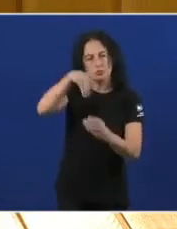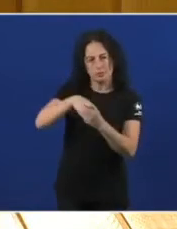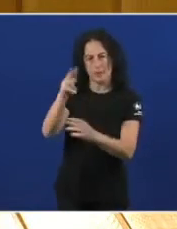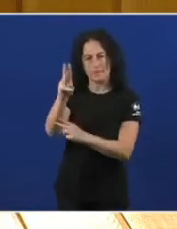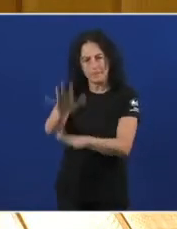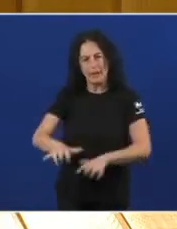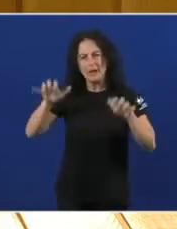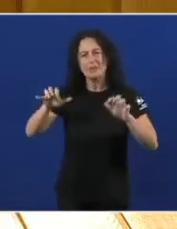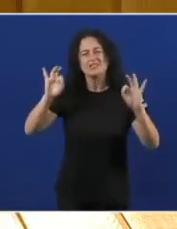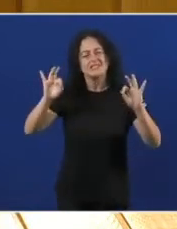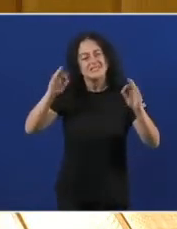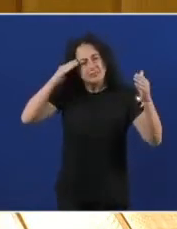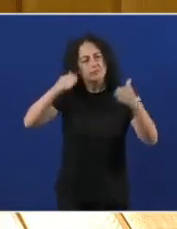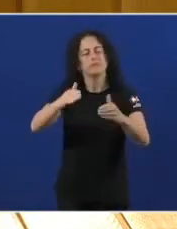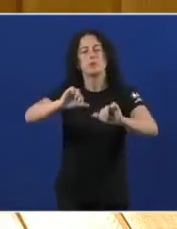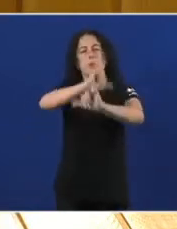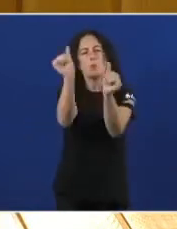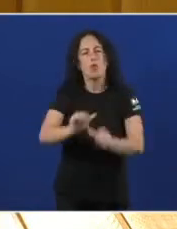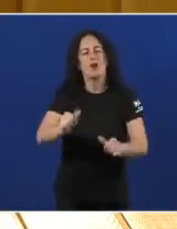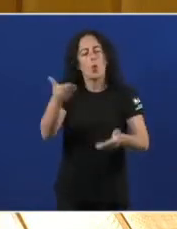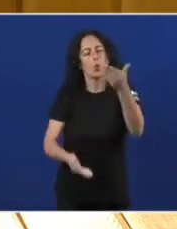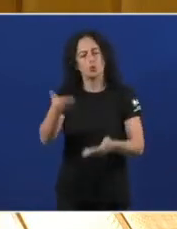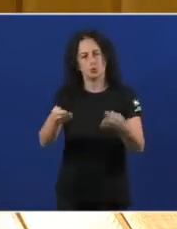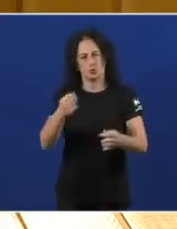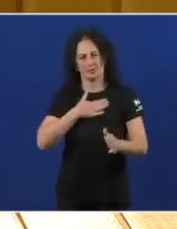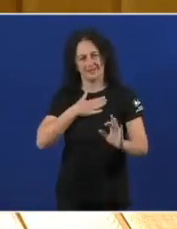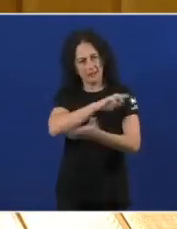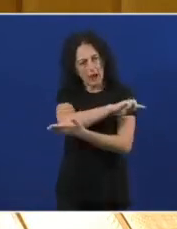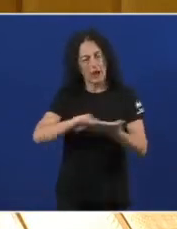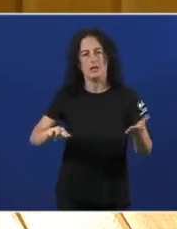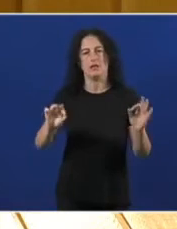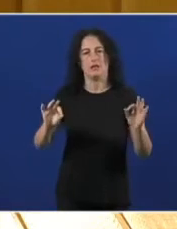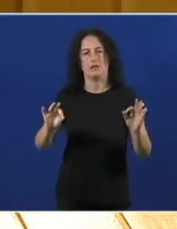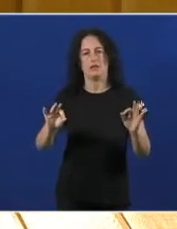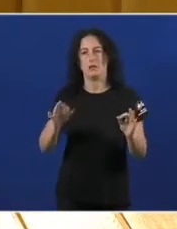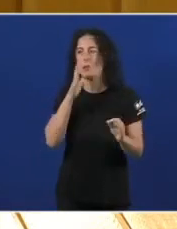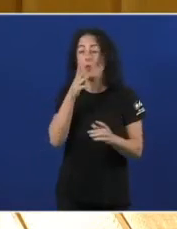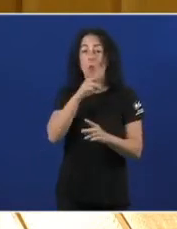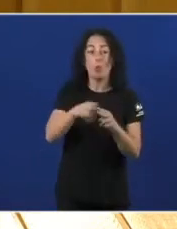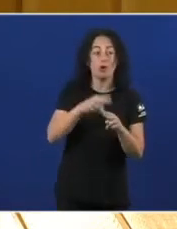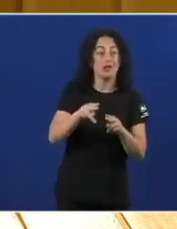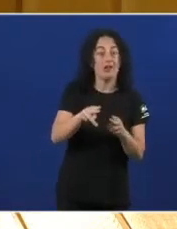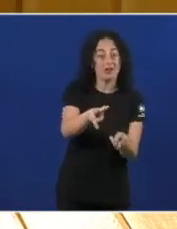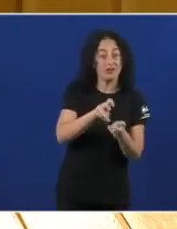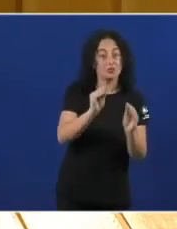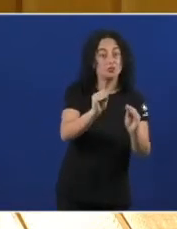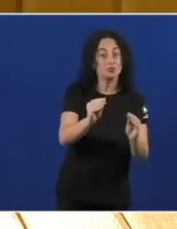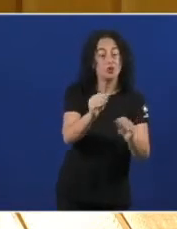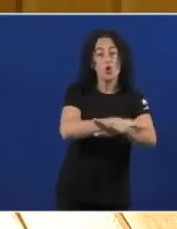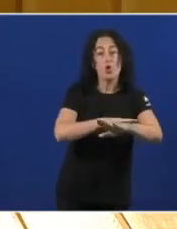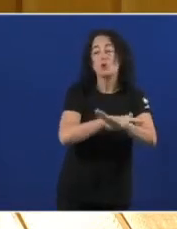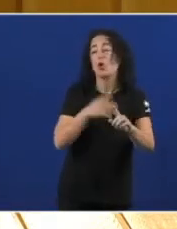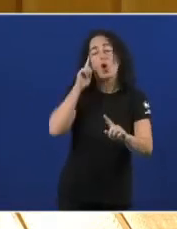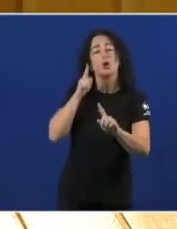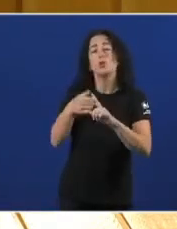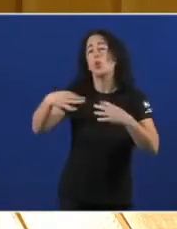Un modelo de financiamento Xusto para a Galiza Porque O que non pode ser É que a política fiscal Do seu goberno Se reduza A rebaixas